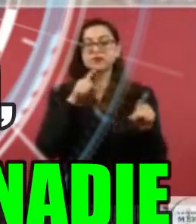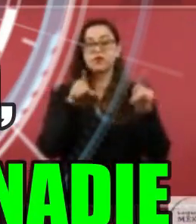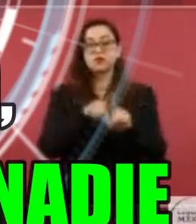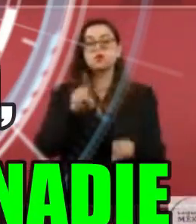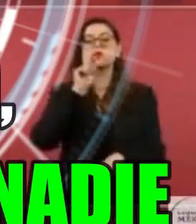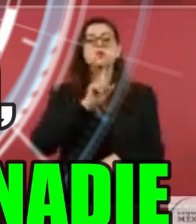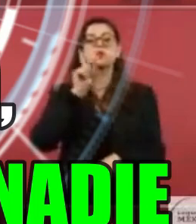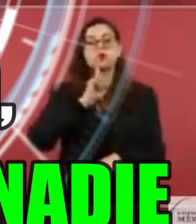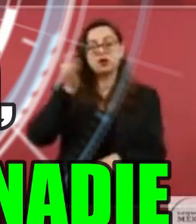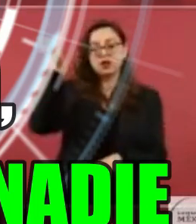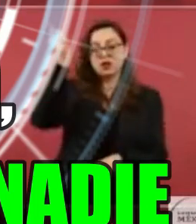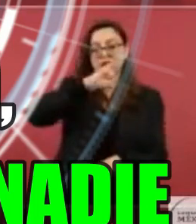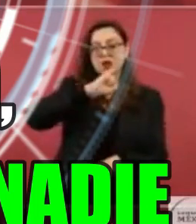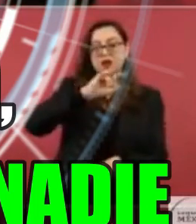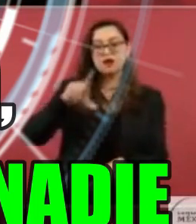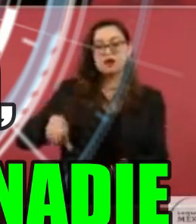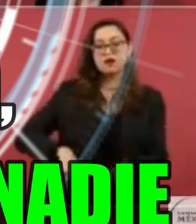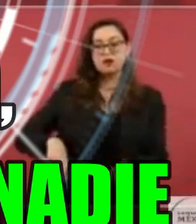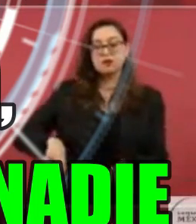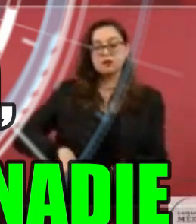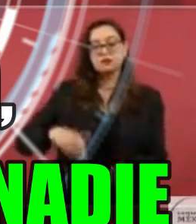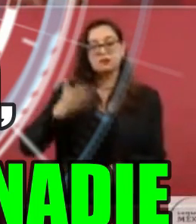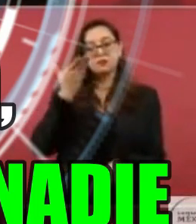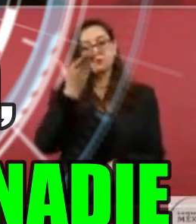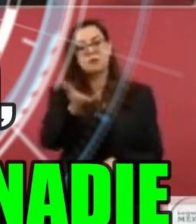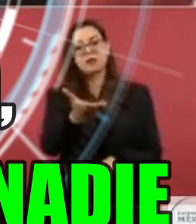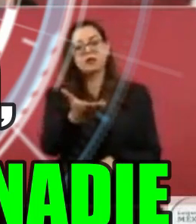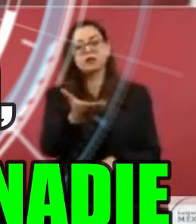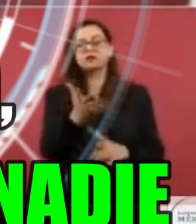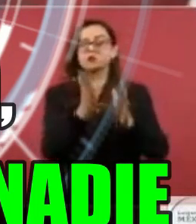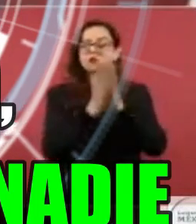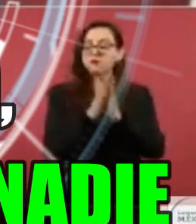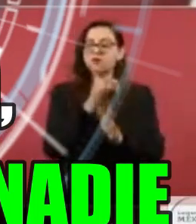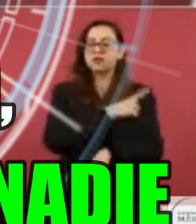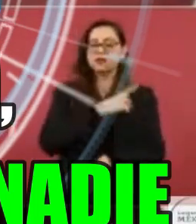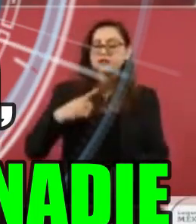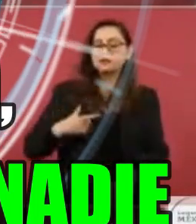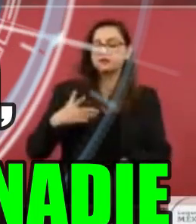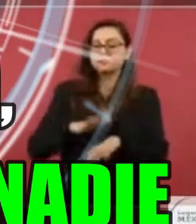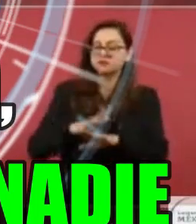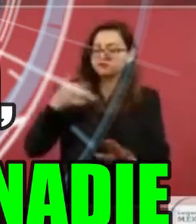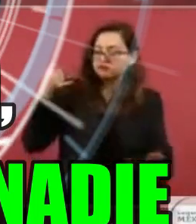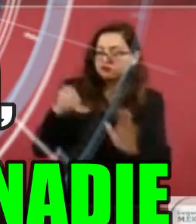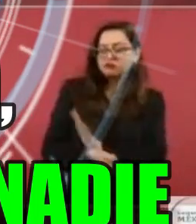que se haga una investigación a fondo,